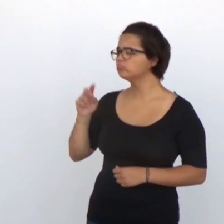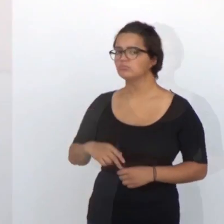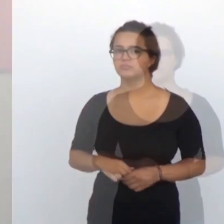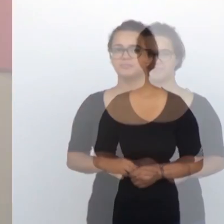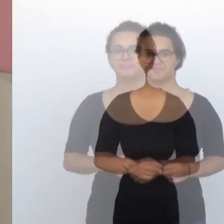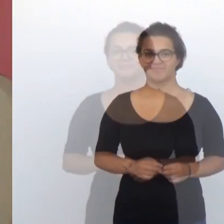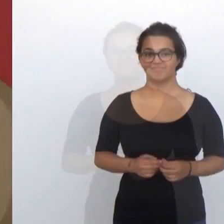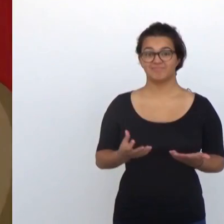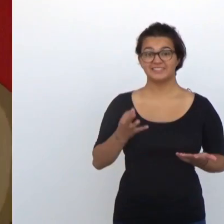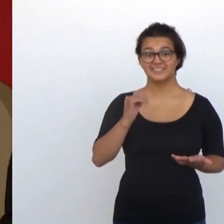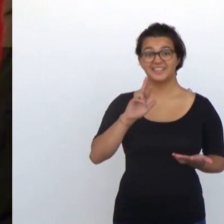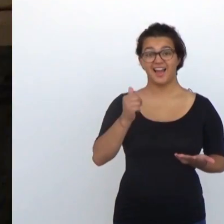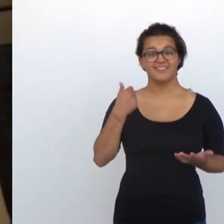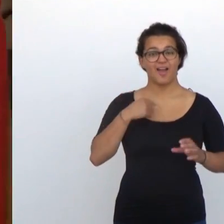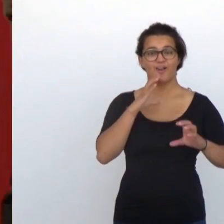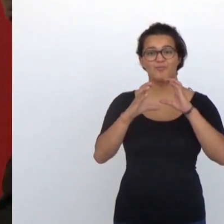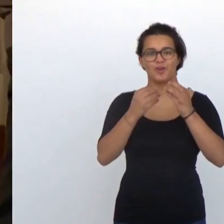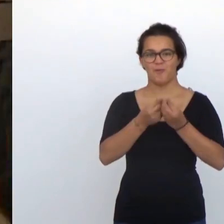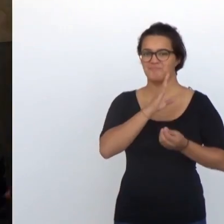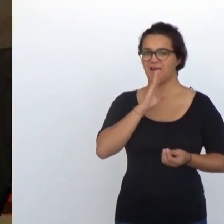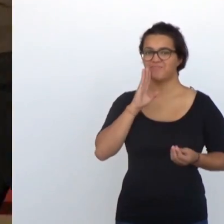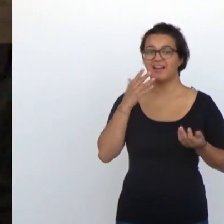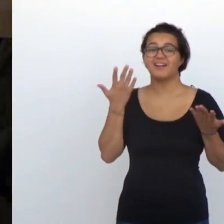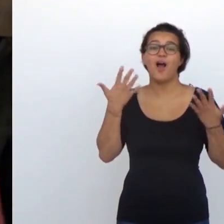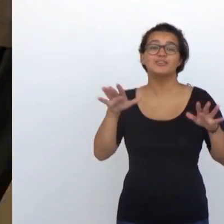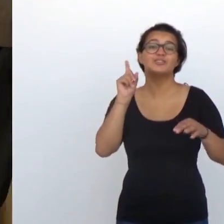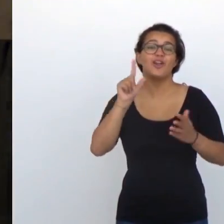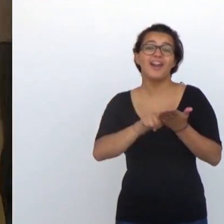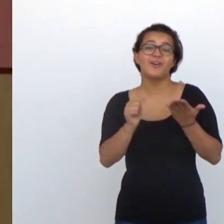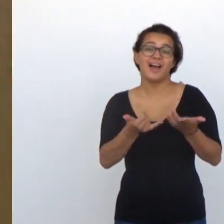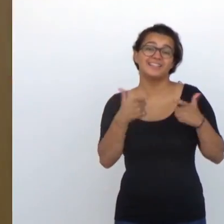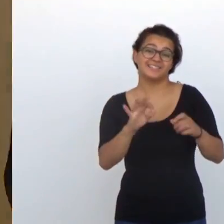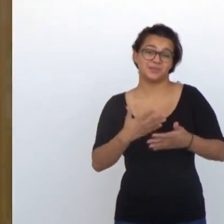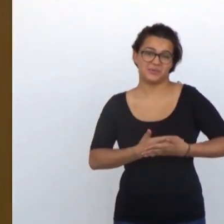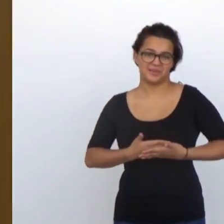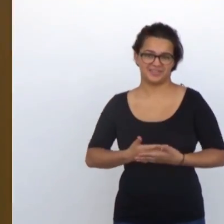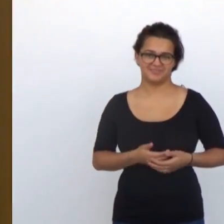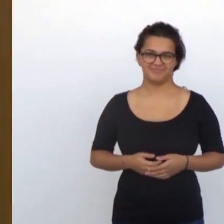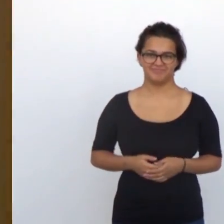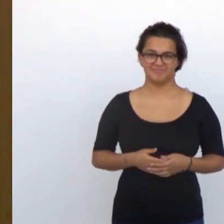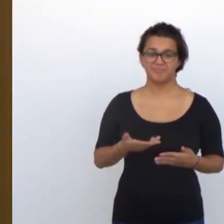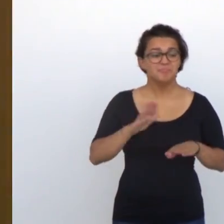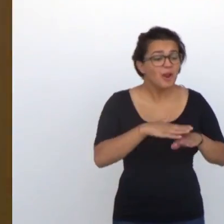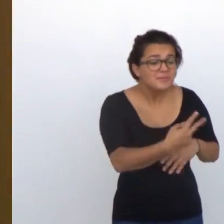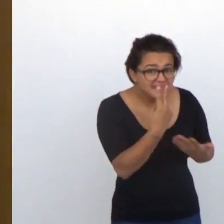por la voz de su madre. Sira ya se comunica con su madre aunque solo sea con su lenguaje de bebé.